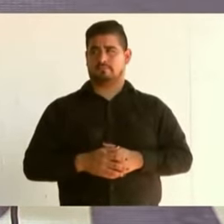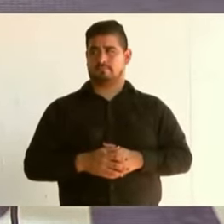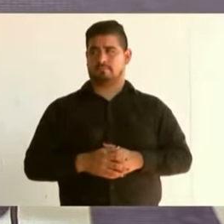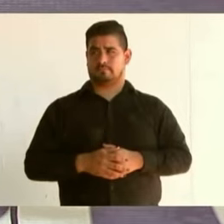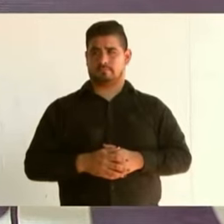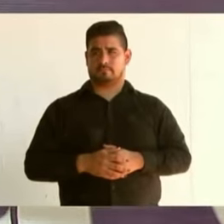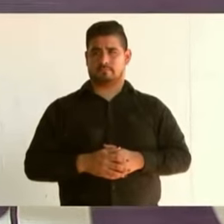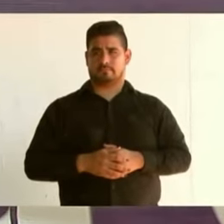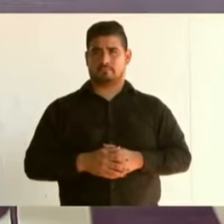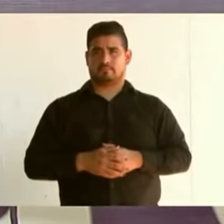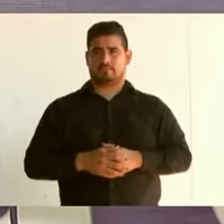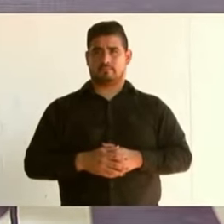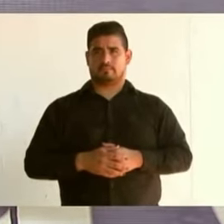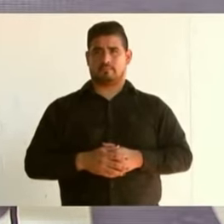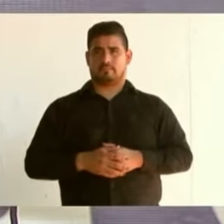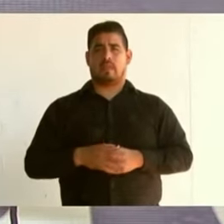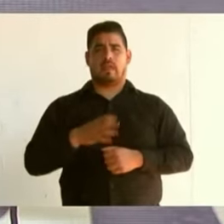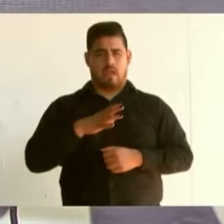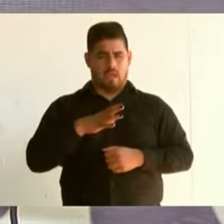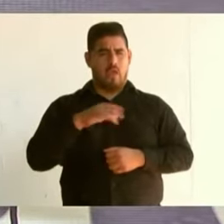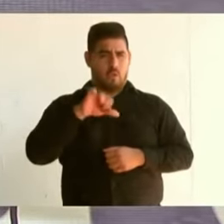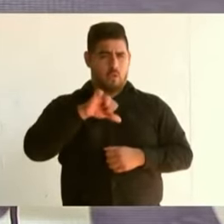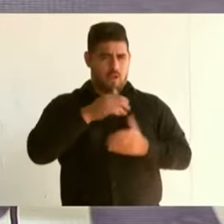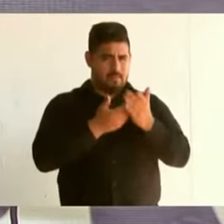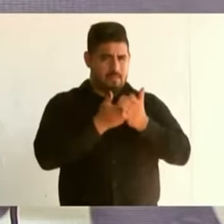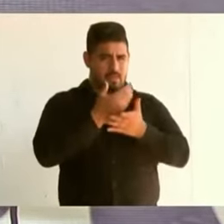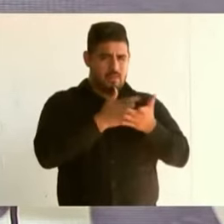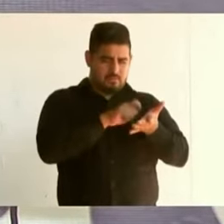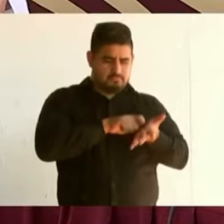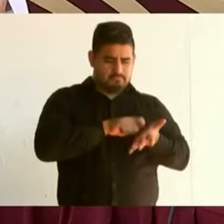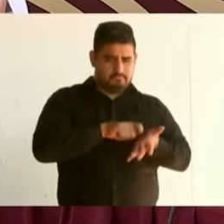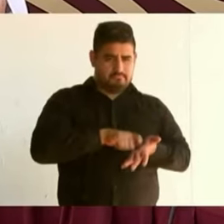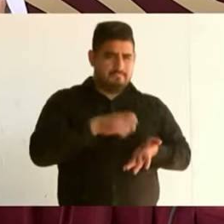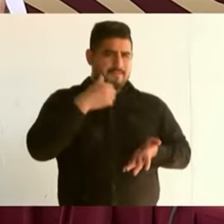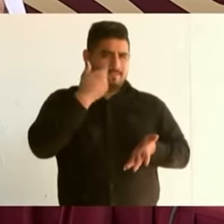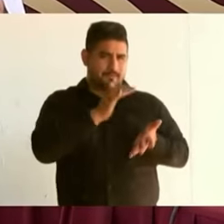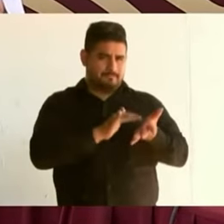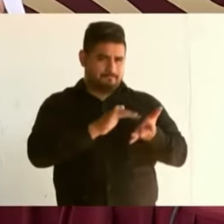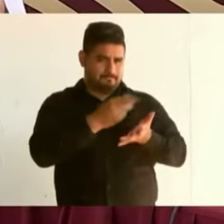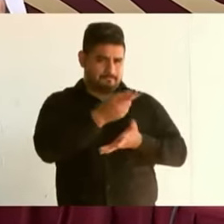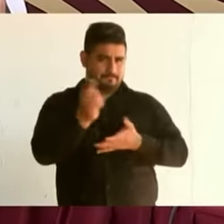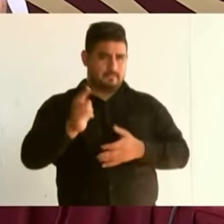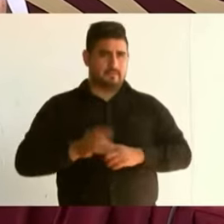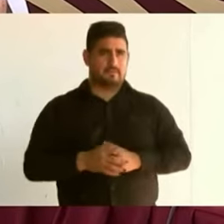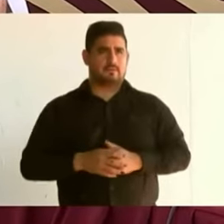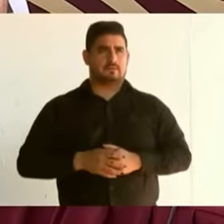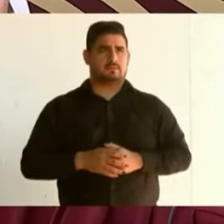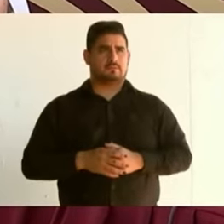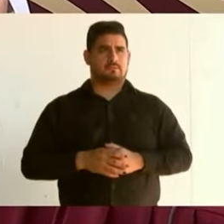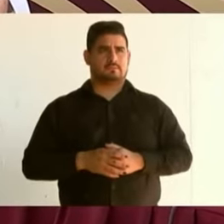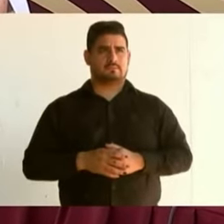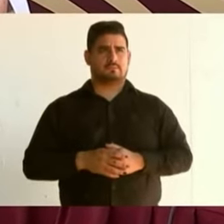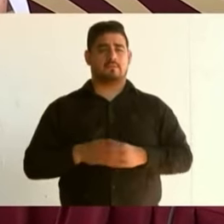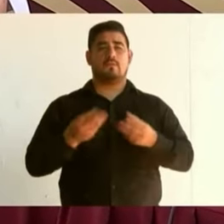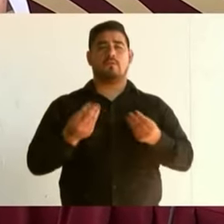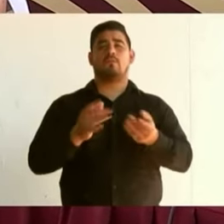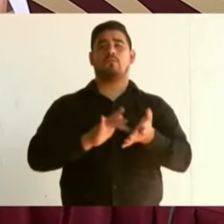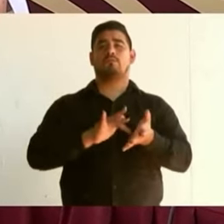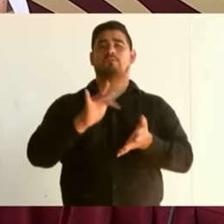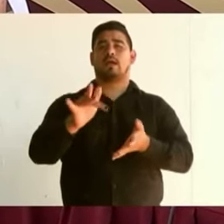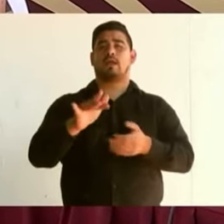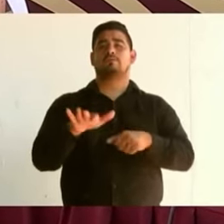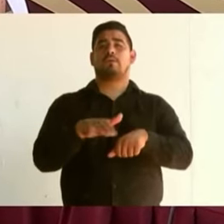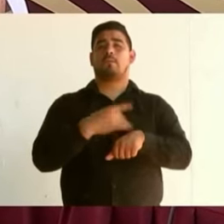Hice algunas notas esta mañana que quisiera leérselas. Muchas gracias por